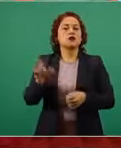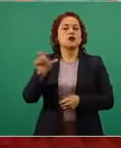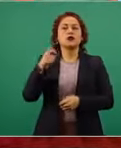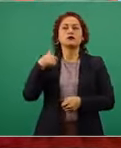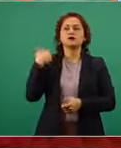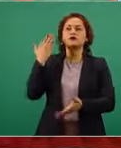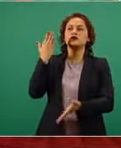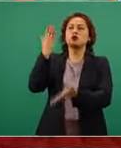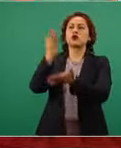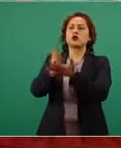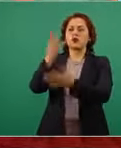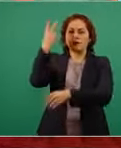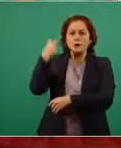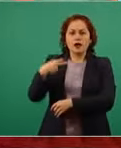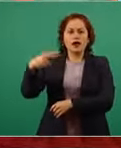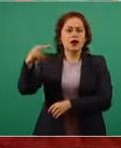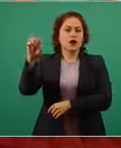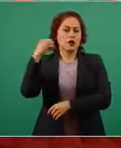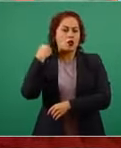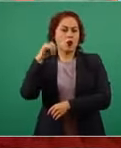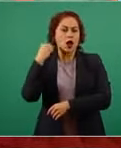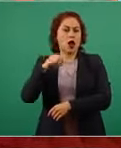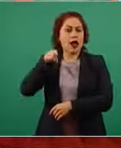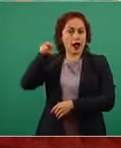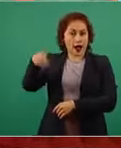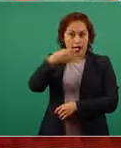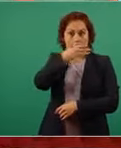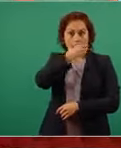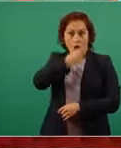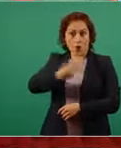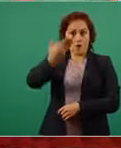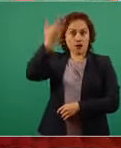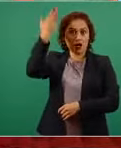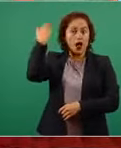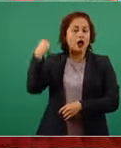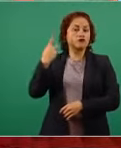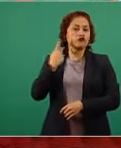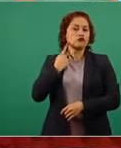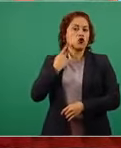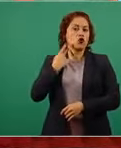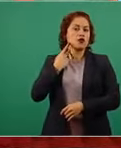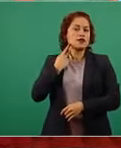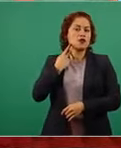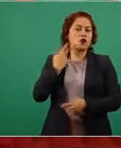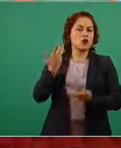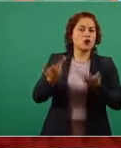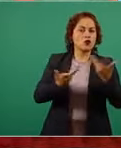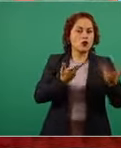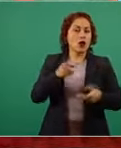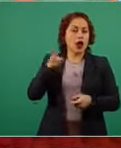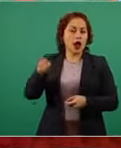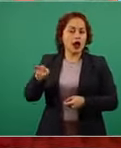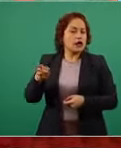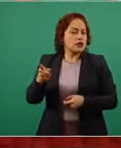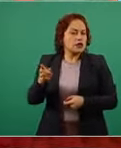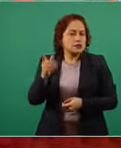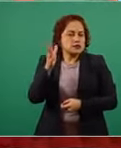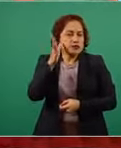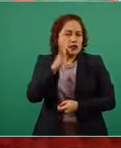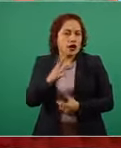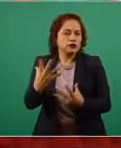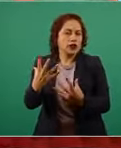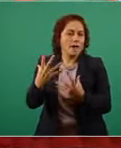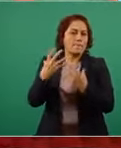señor que era jefe político allí estuvo a punto de encarcelarme pero de todos modos